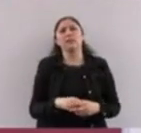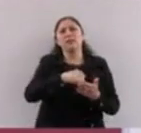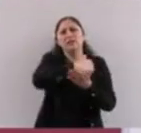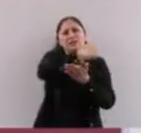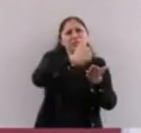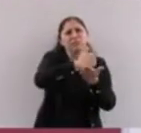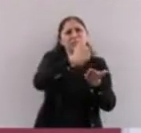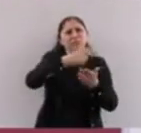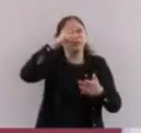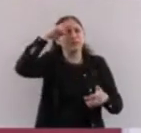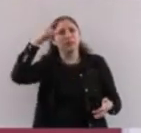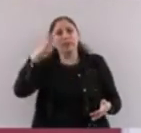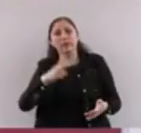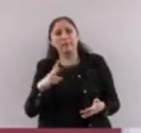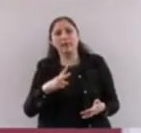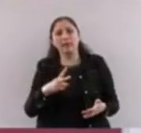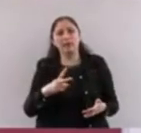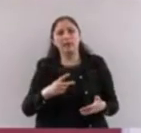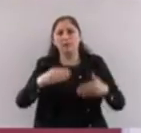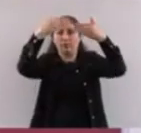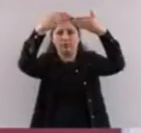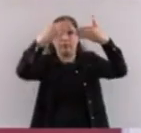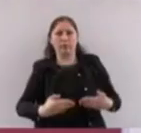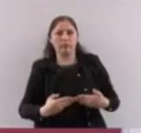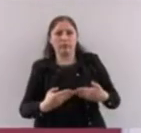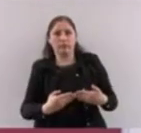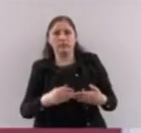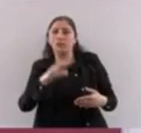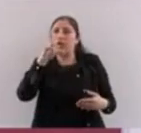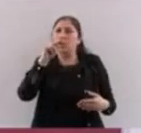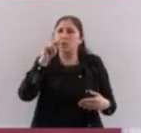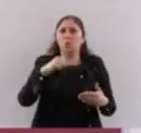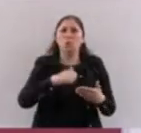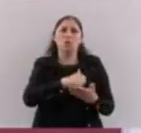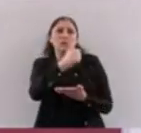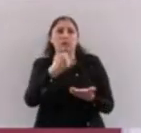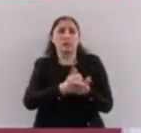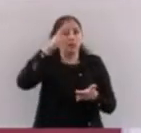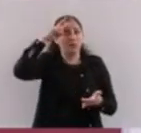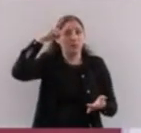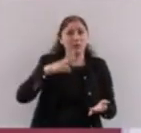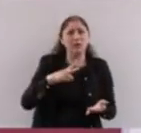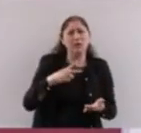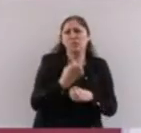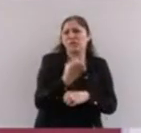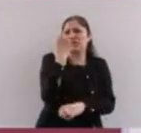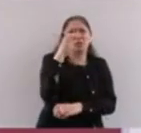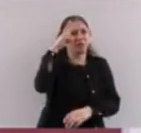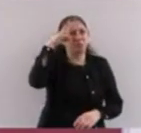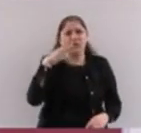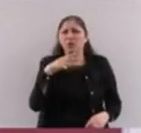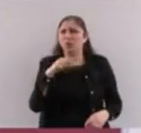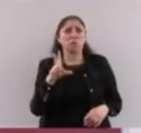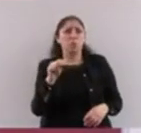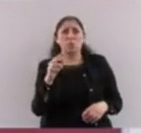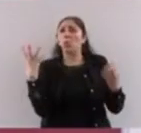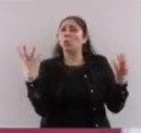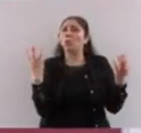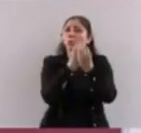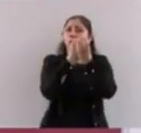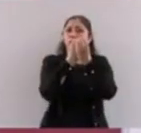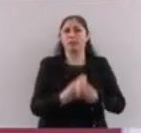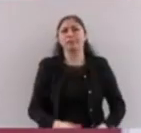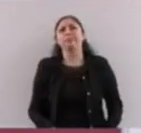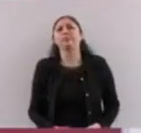fronteras entre el Estado de México y la ciudad. Y el presidente en ese tiempo estableció la